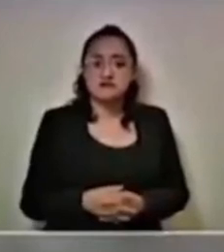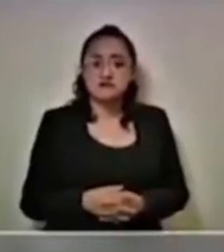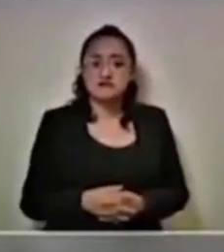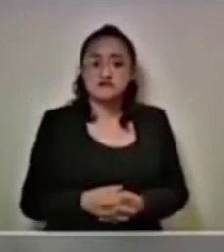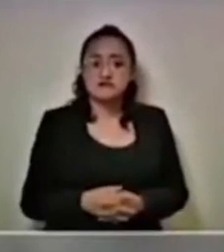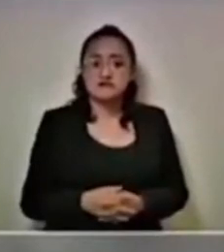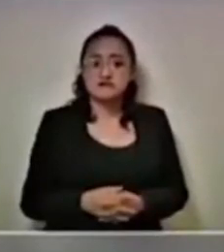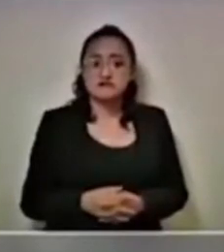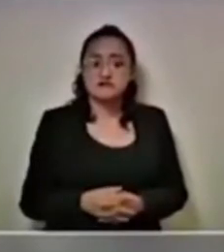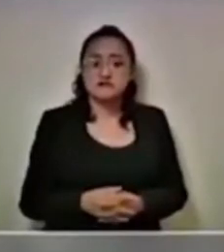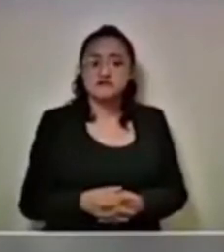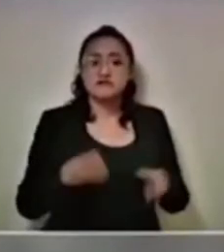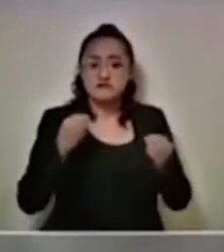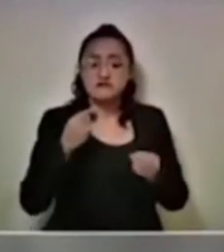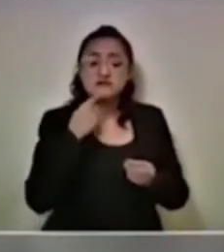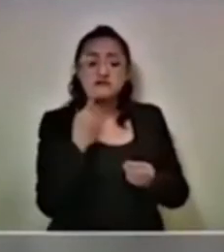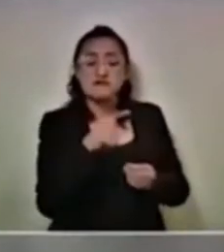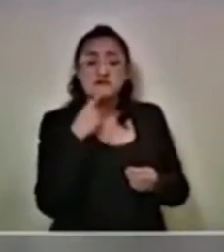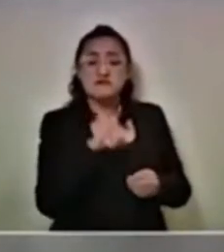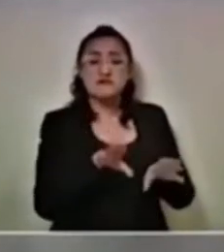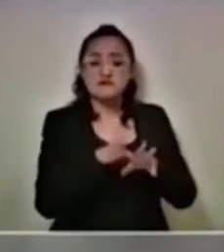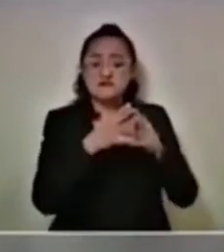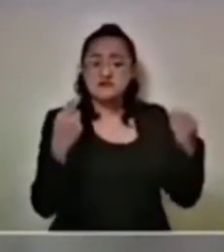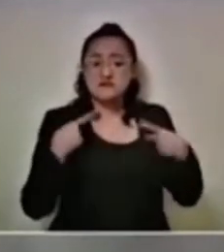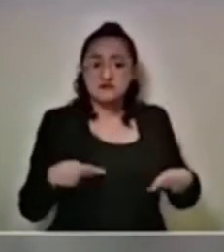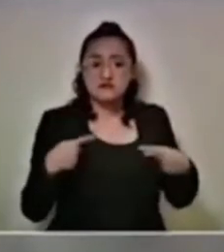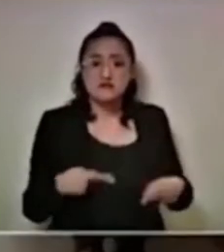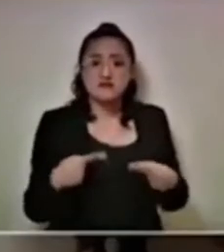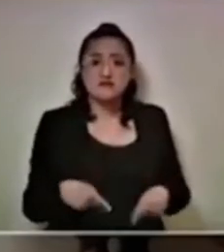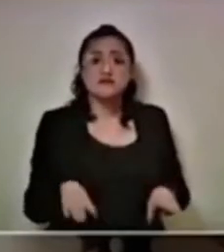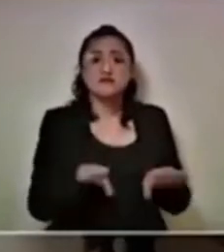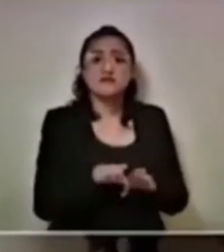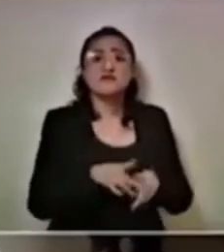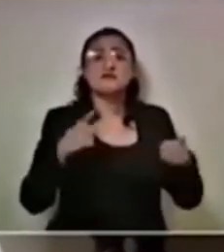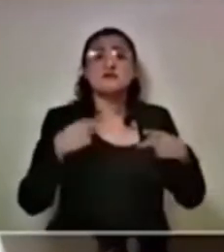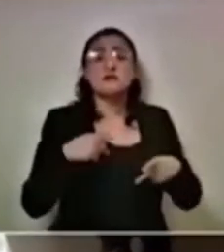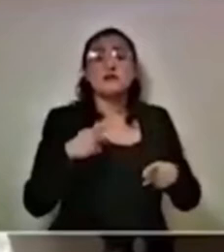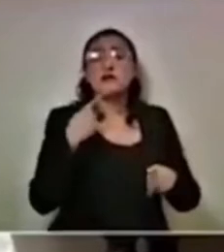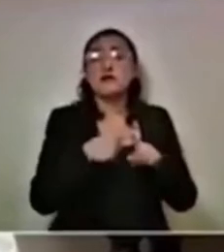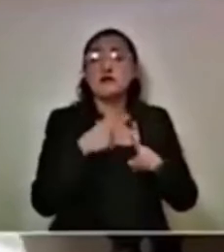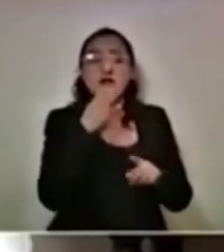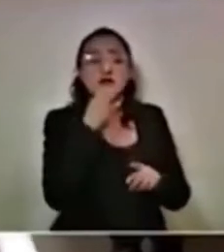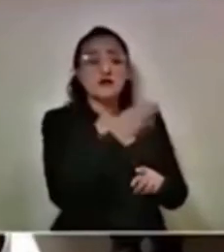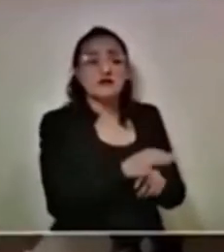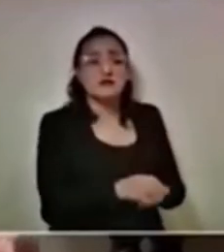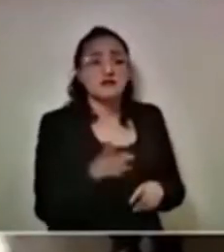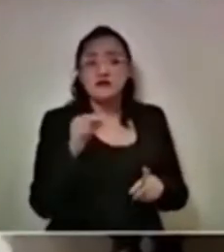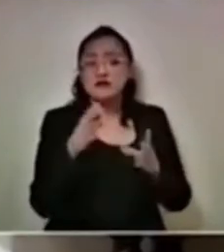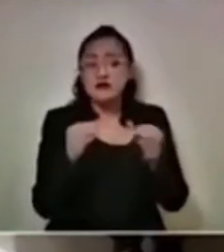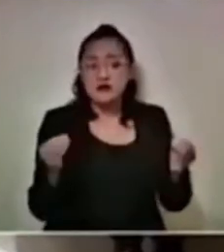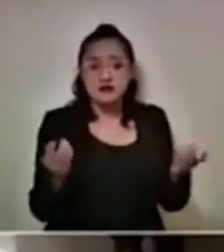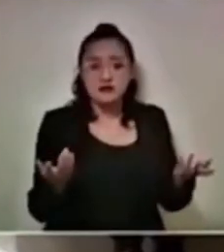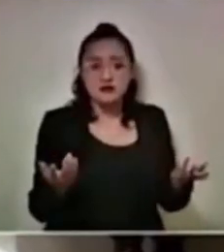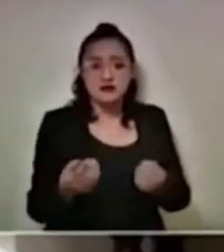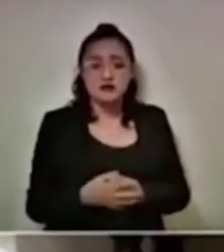La mayoría de denuncias de desaparecidos son casos de personas que no desaparecieron,